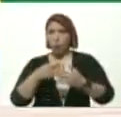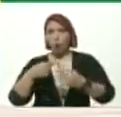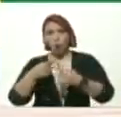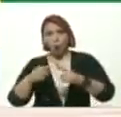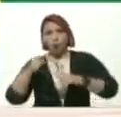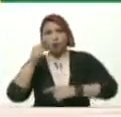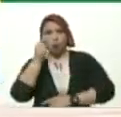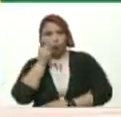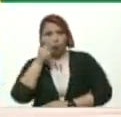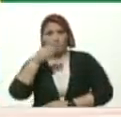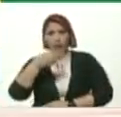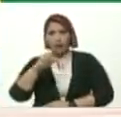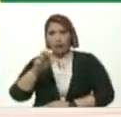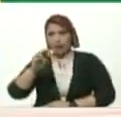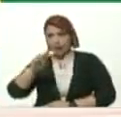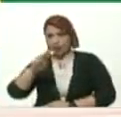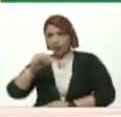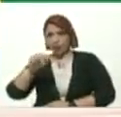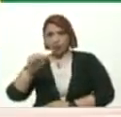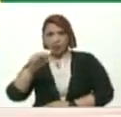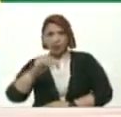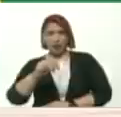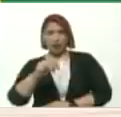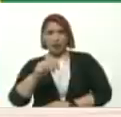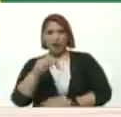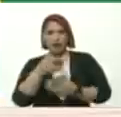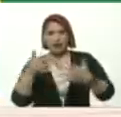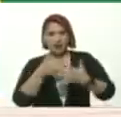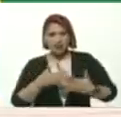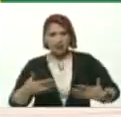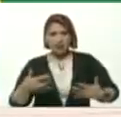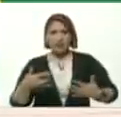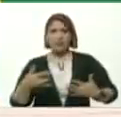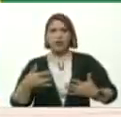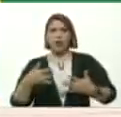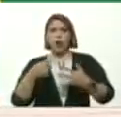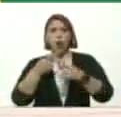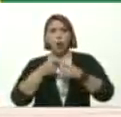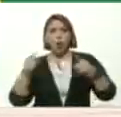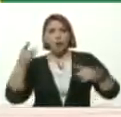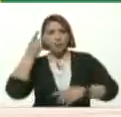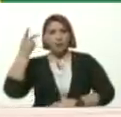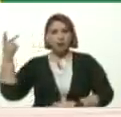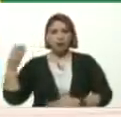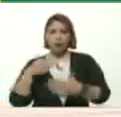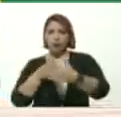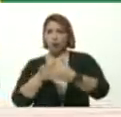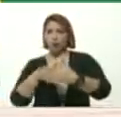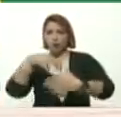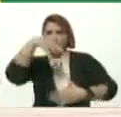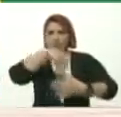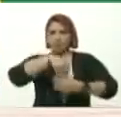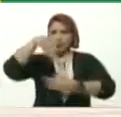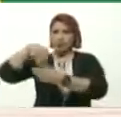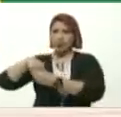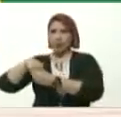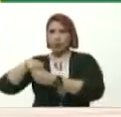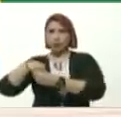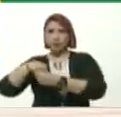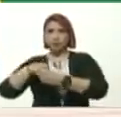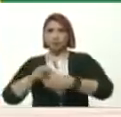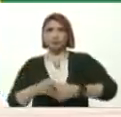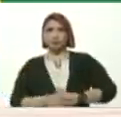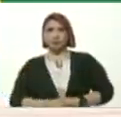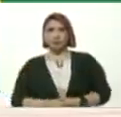Y escribe Otras pedagogías Contra el encierro El encierro De la pandemia Otras